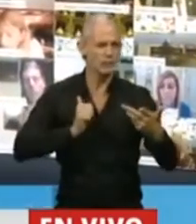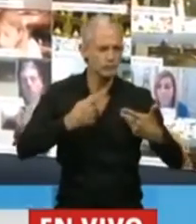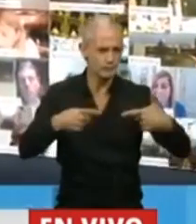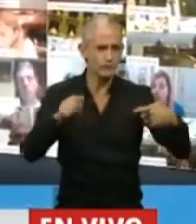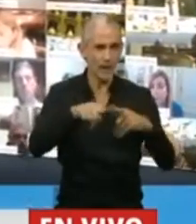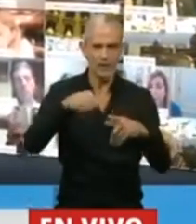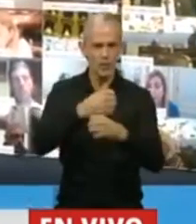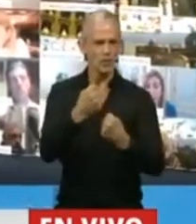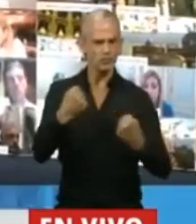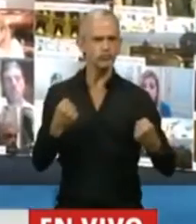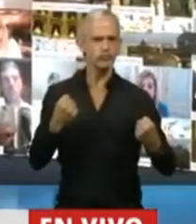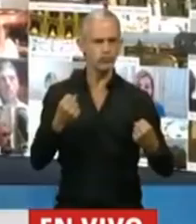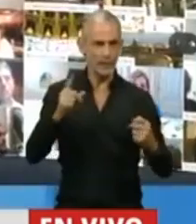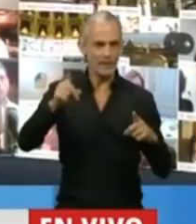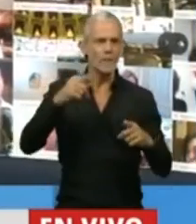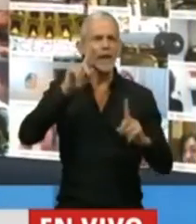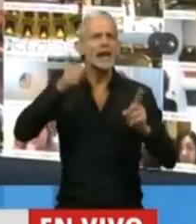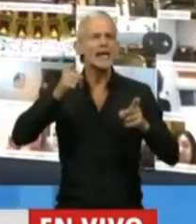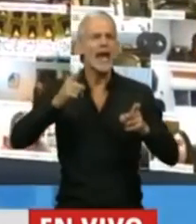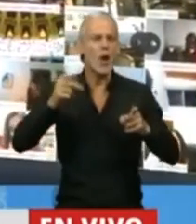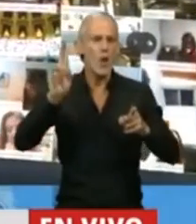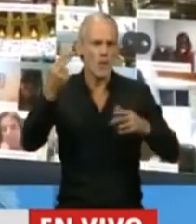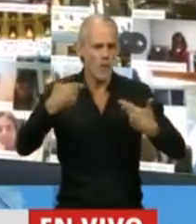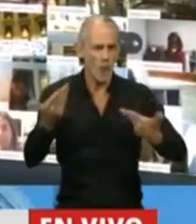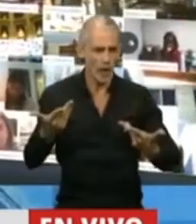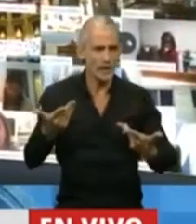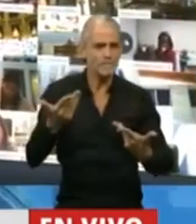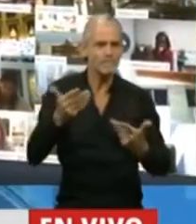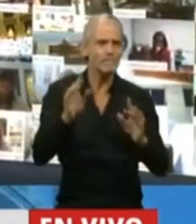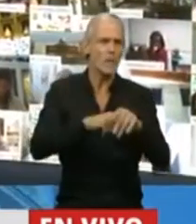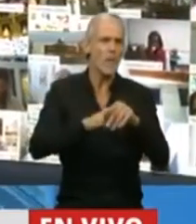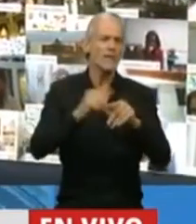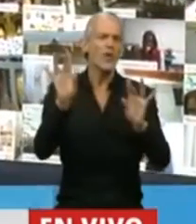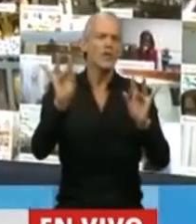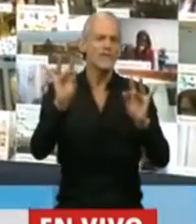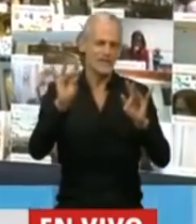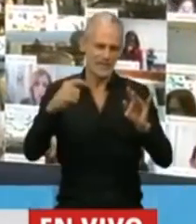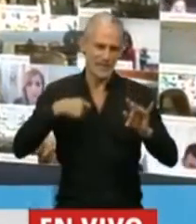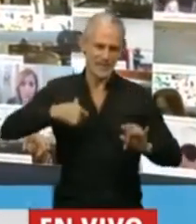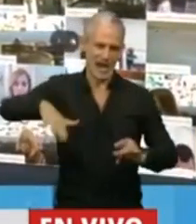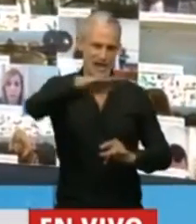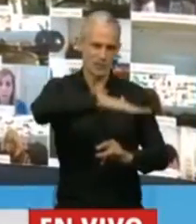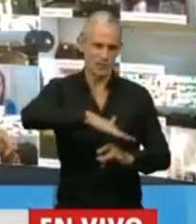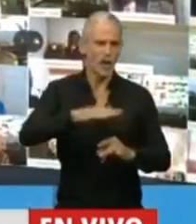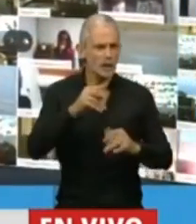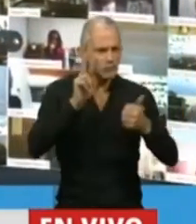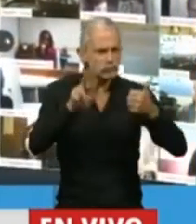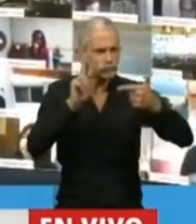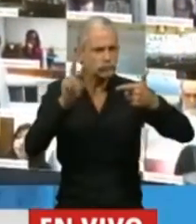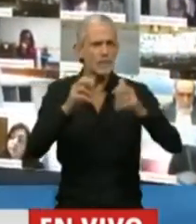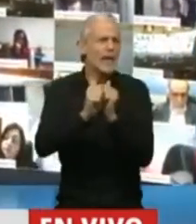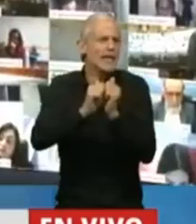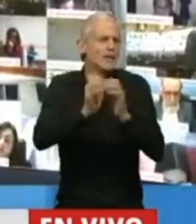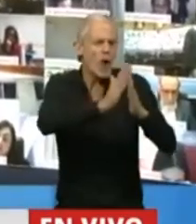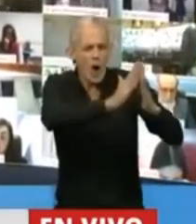ponen el cuerpo e incluso la vida en los momentos más difíciles de nuestras sociedades y eso se puede ver a lo largo de la historia